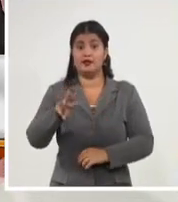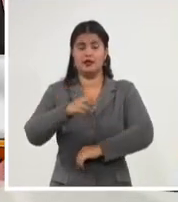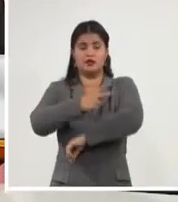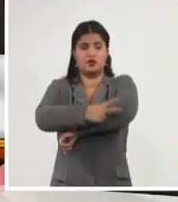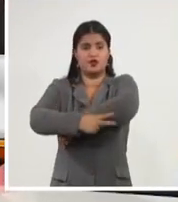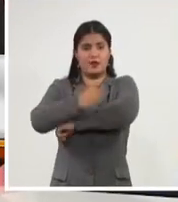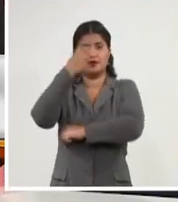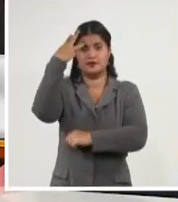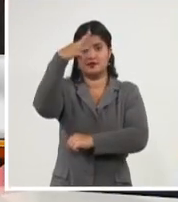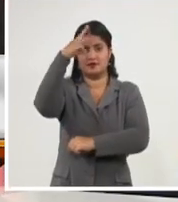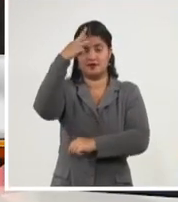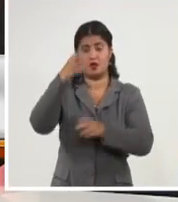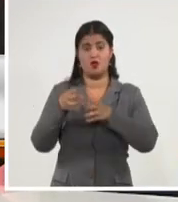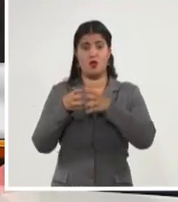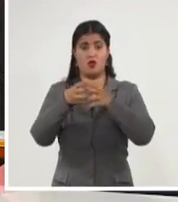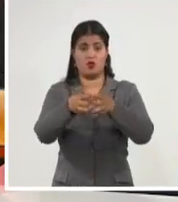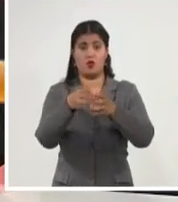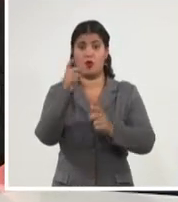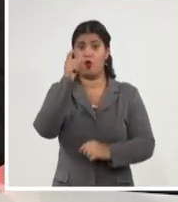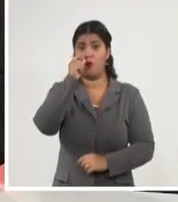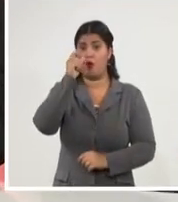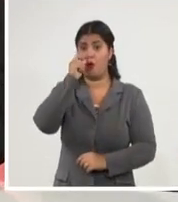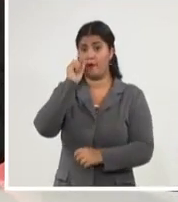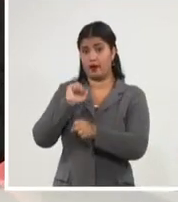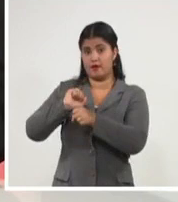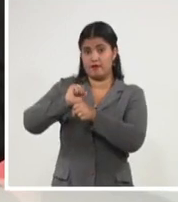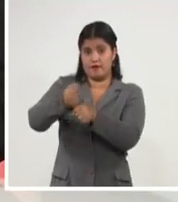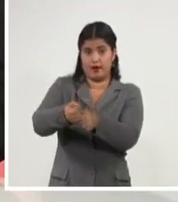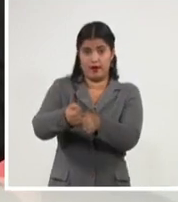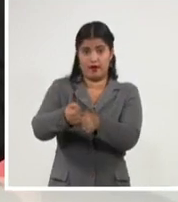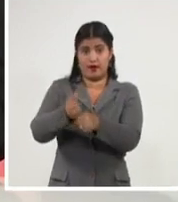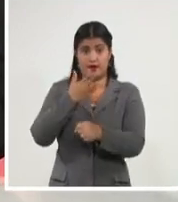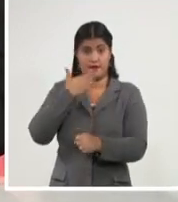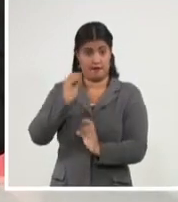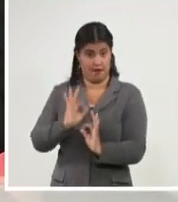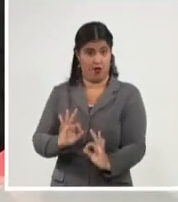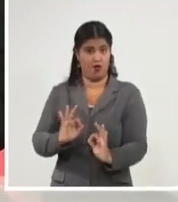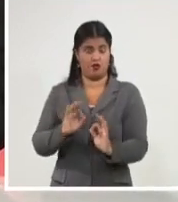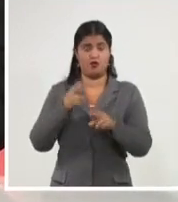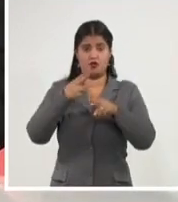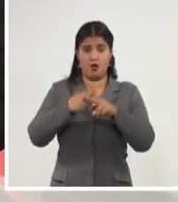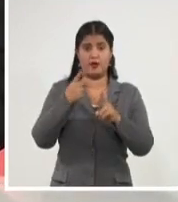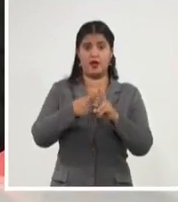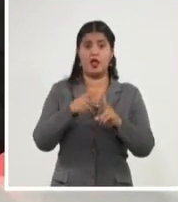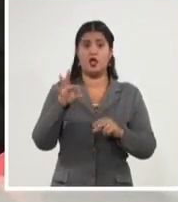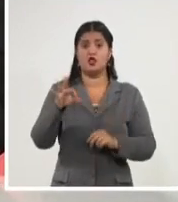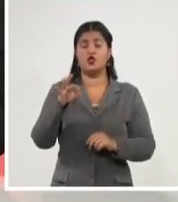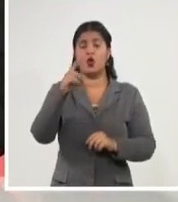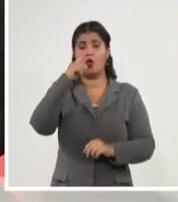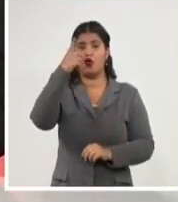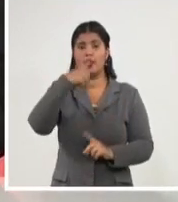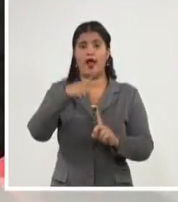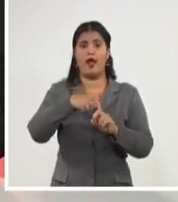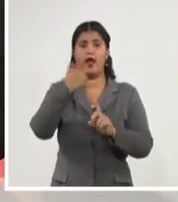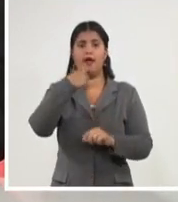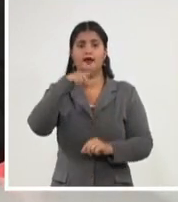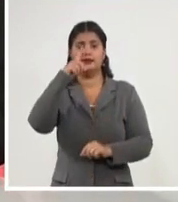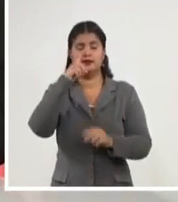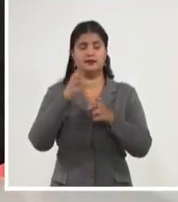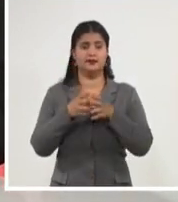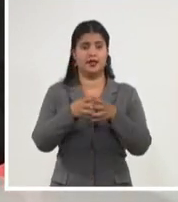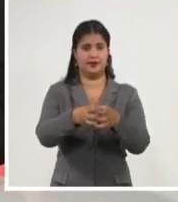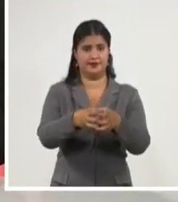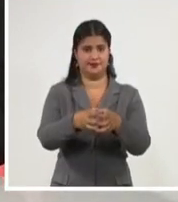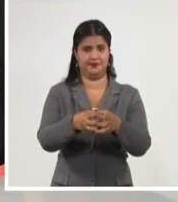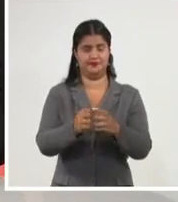En este grupo, uno de los lanzadores que mejor ha lucido en los entrenamientos, Jonathan Carbó, se perfila como integrante del staff de abridores en el equipo.